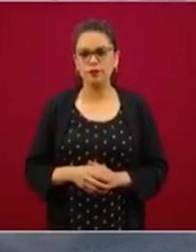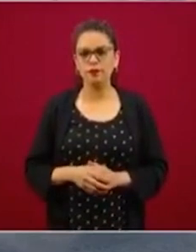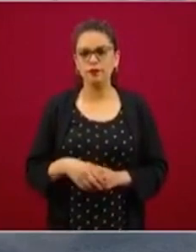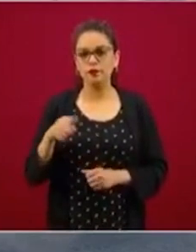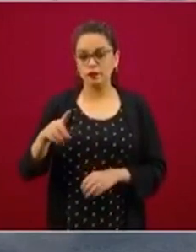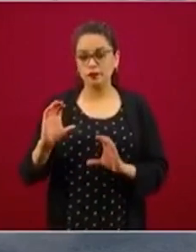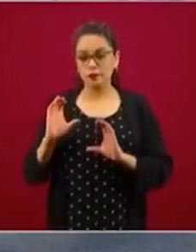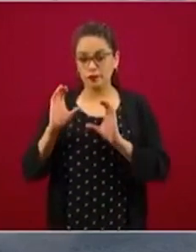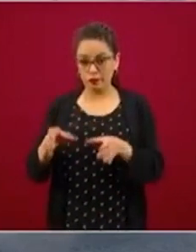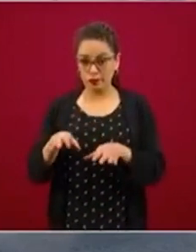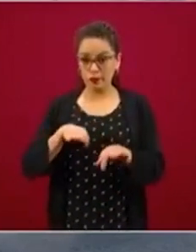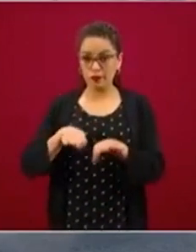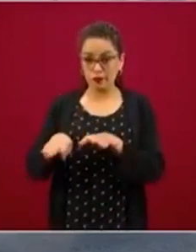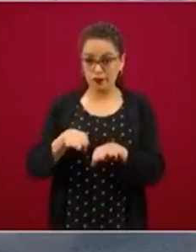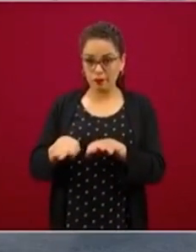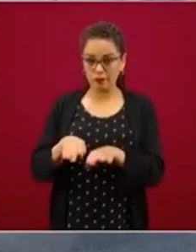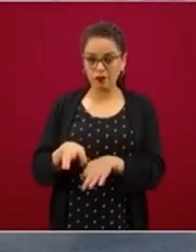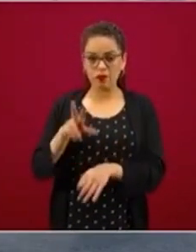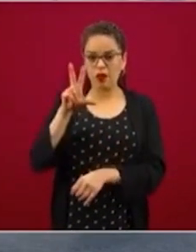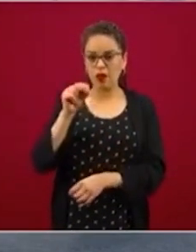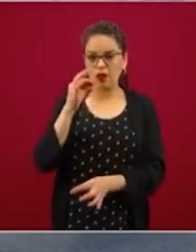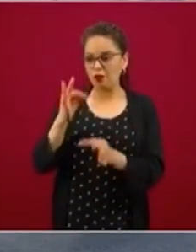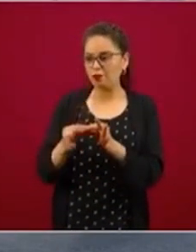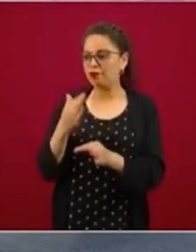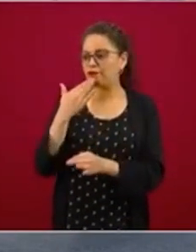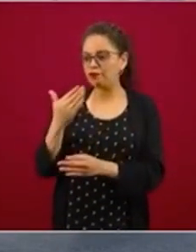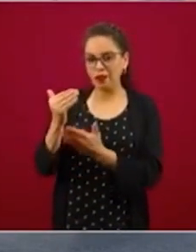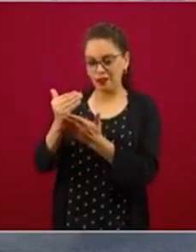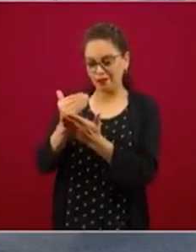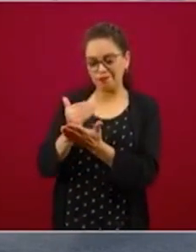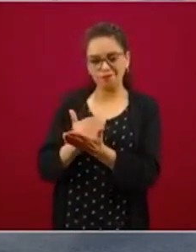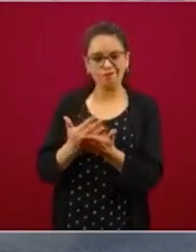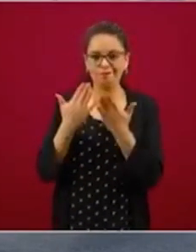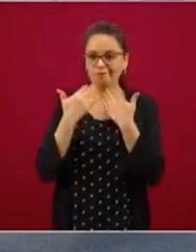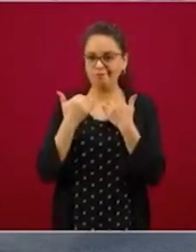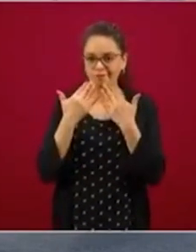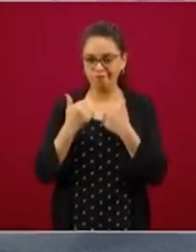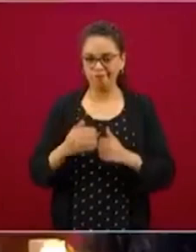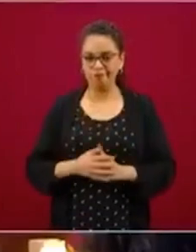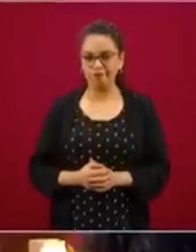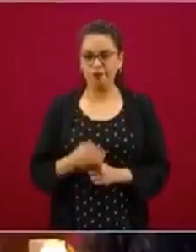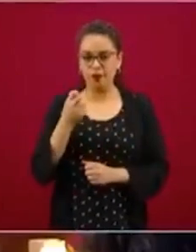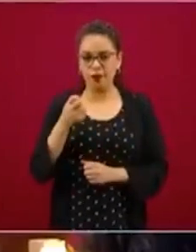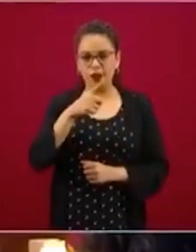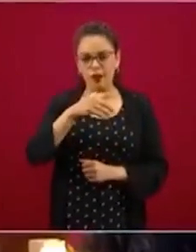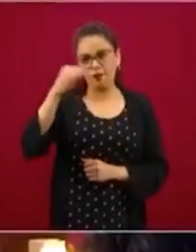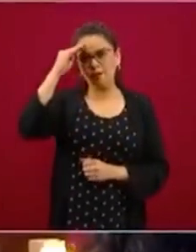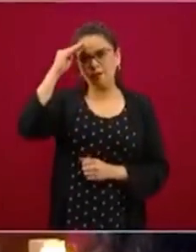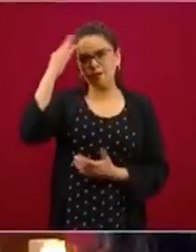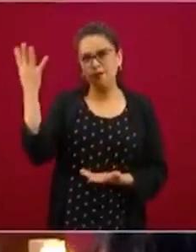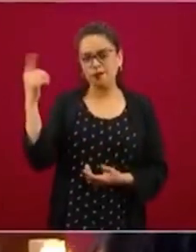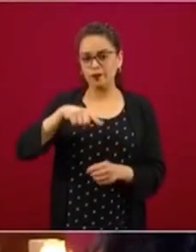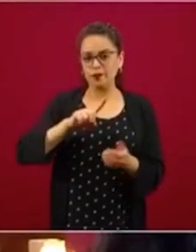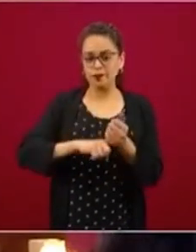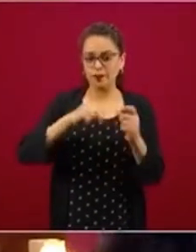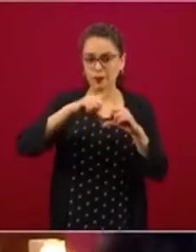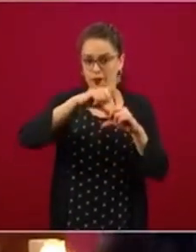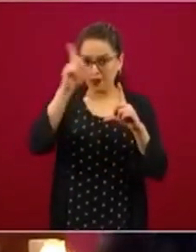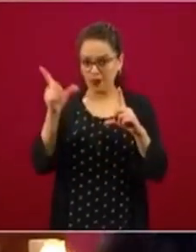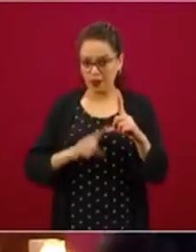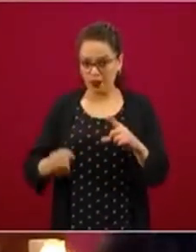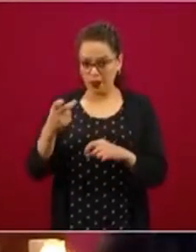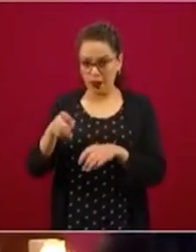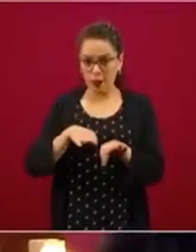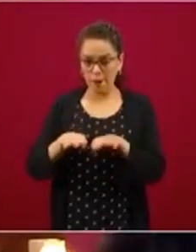de manera irregular. Para que nos damos una idea de esos trabajadores en el país, el Inegi calcula que pueden